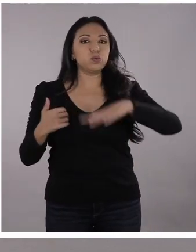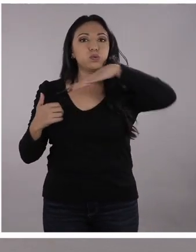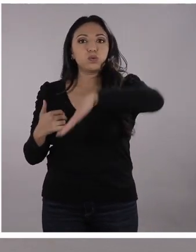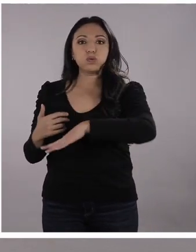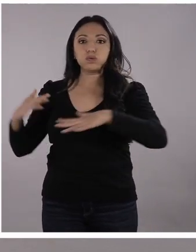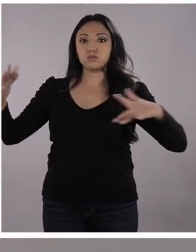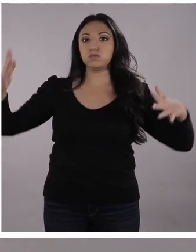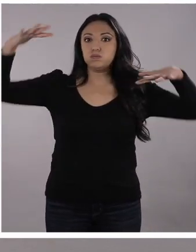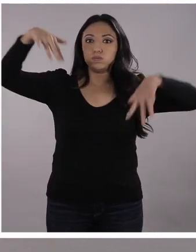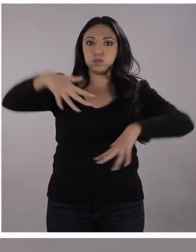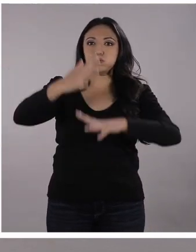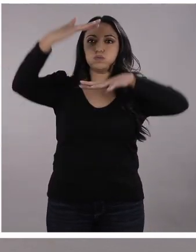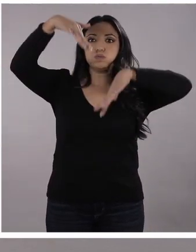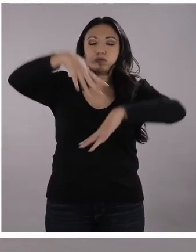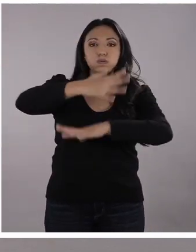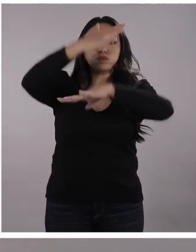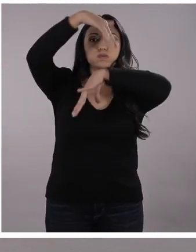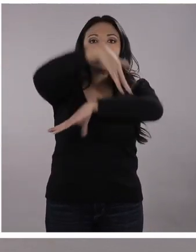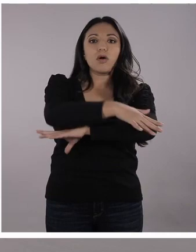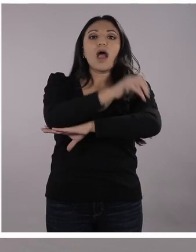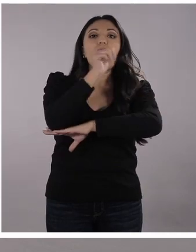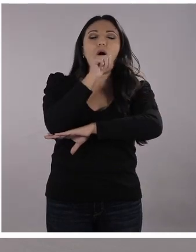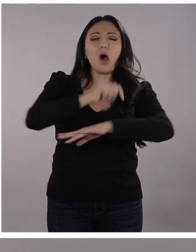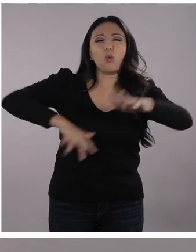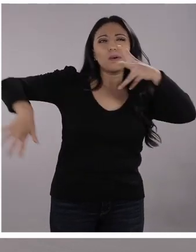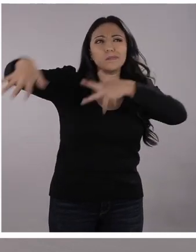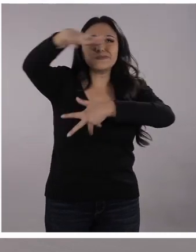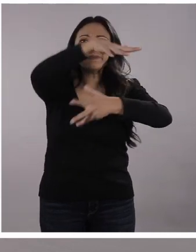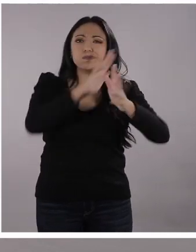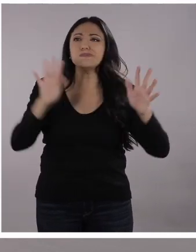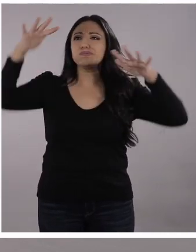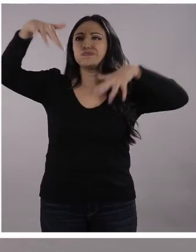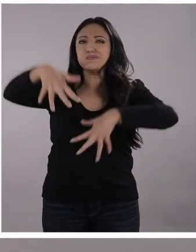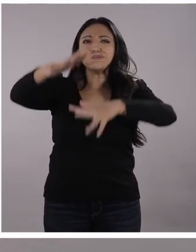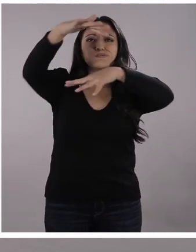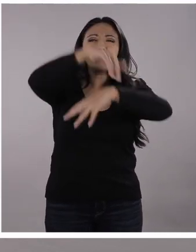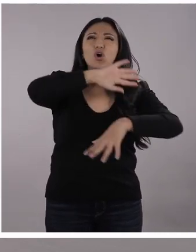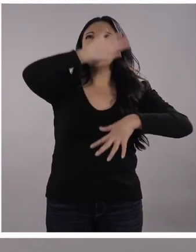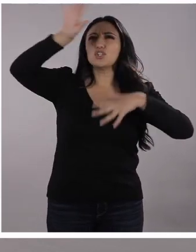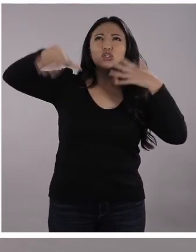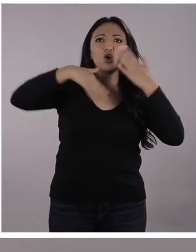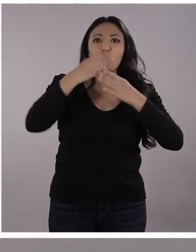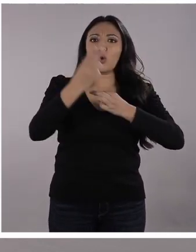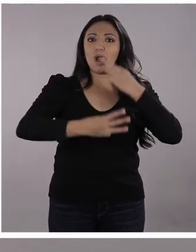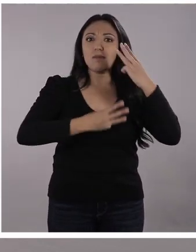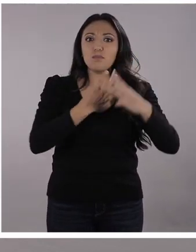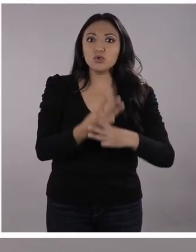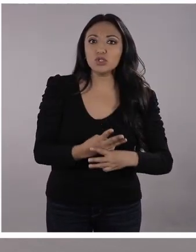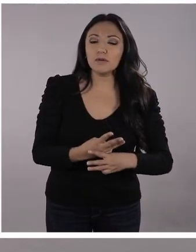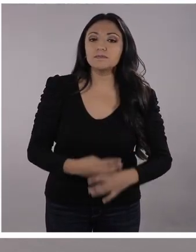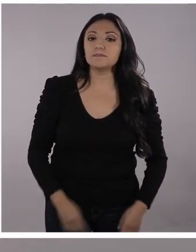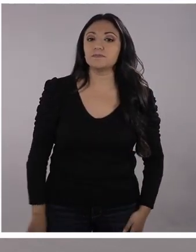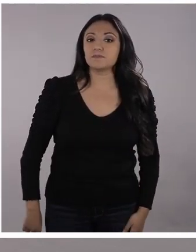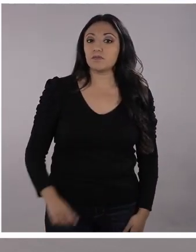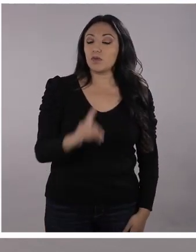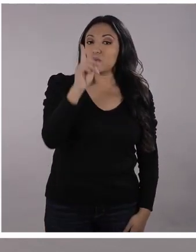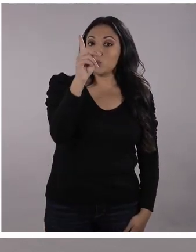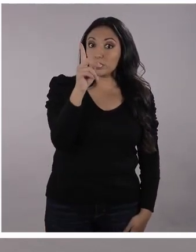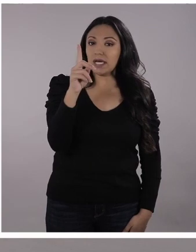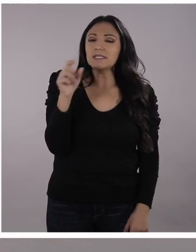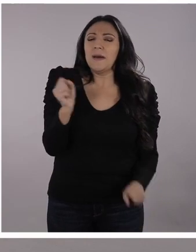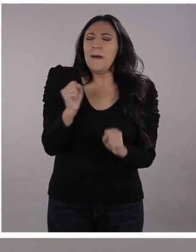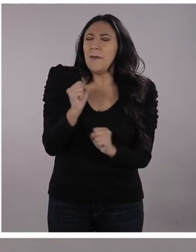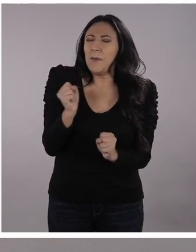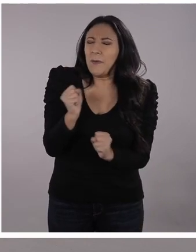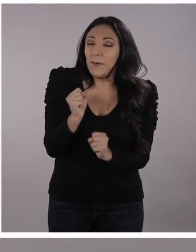interactúan y que se movilizan y se trasladan por todo el planeta. Unas son bien